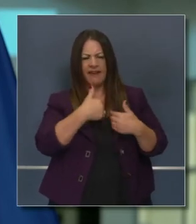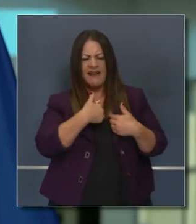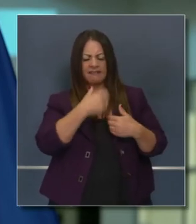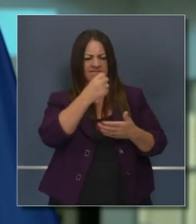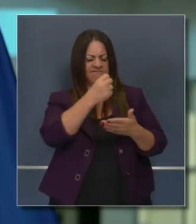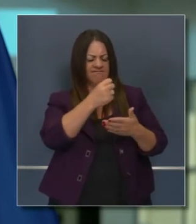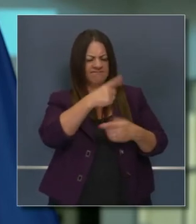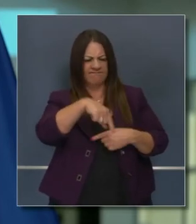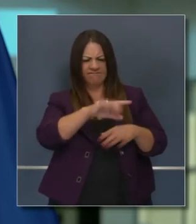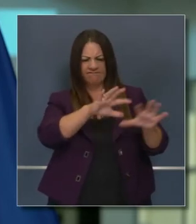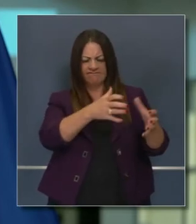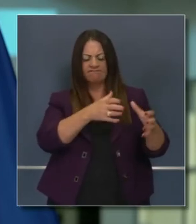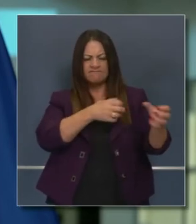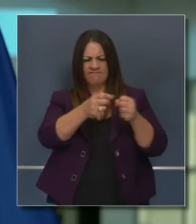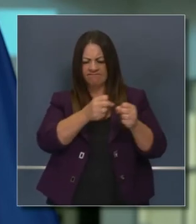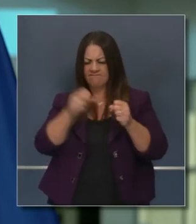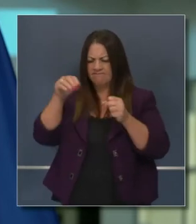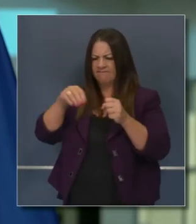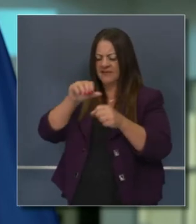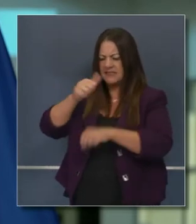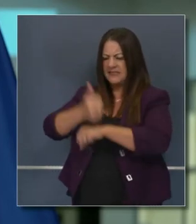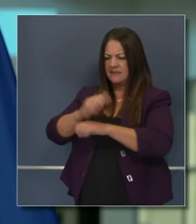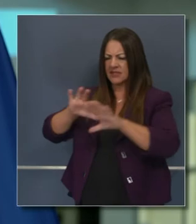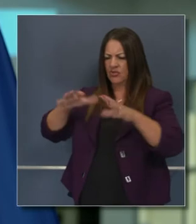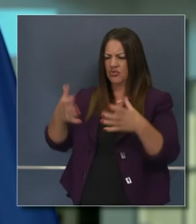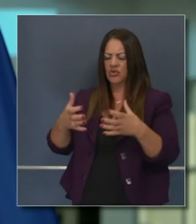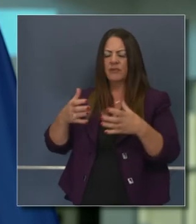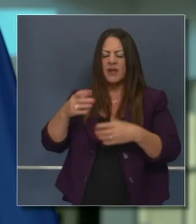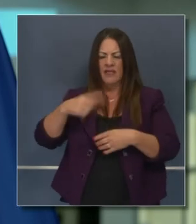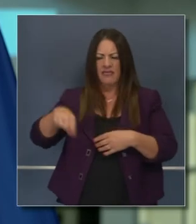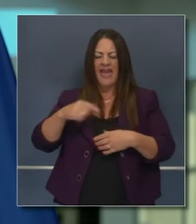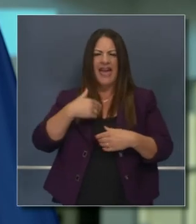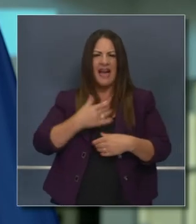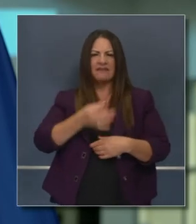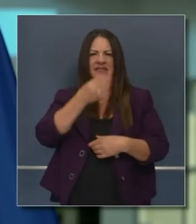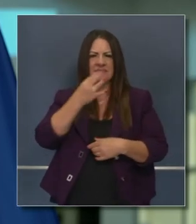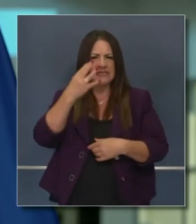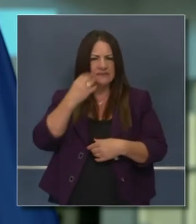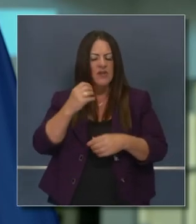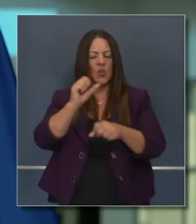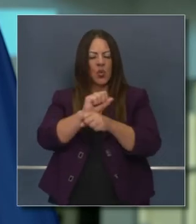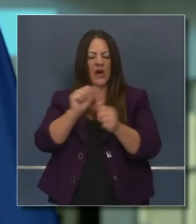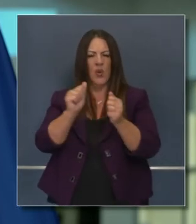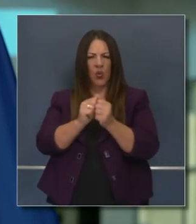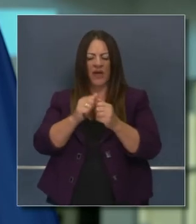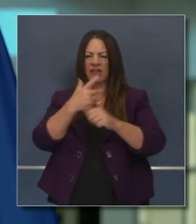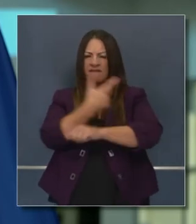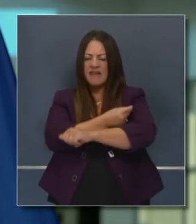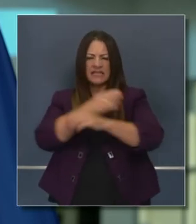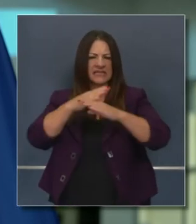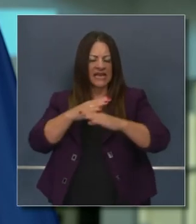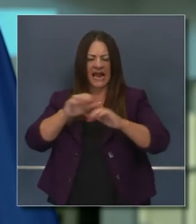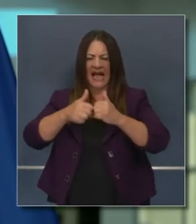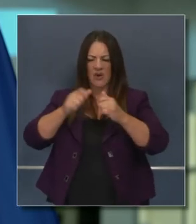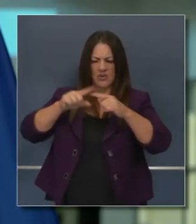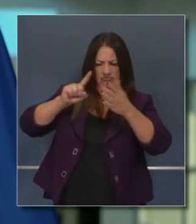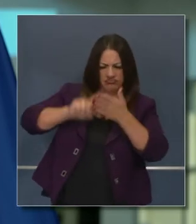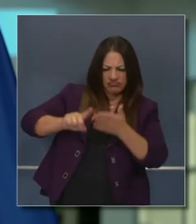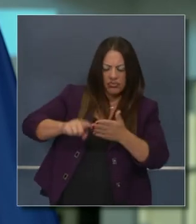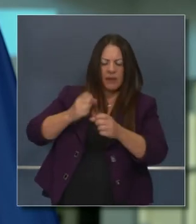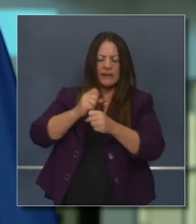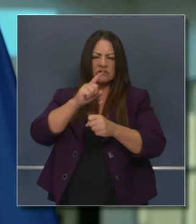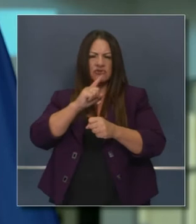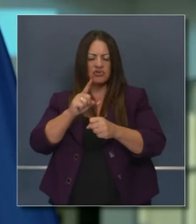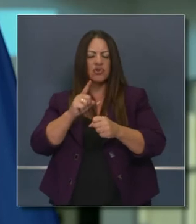gente a la que recurre el gobierno federal para considerar la seguridad de estas vacunas. No hay ningún